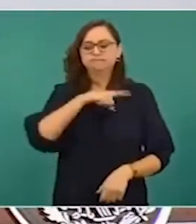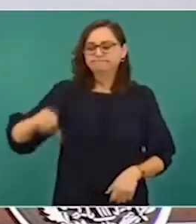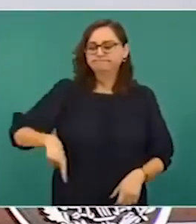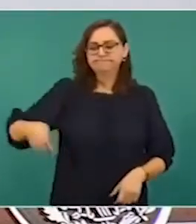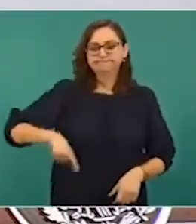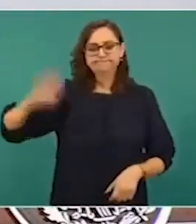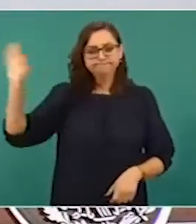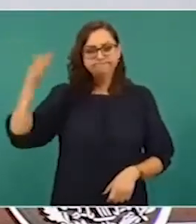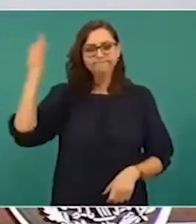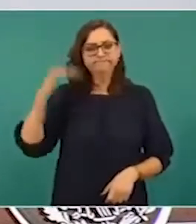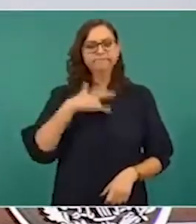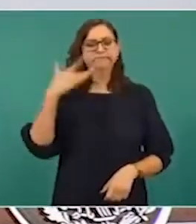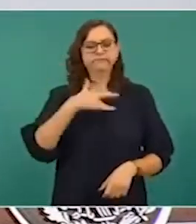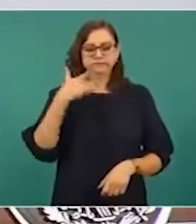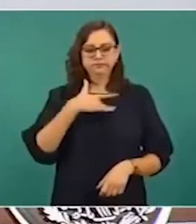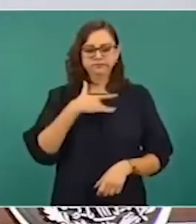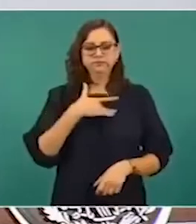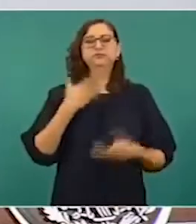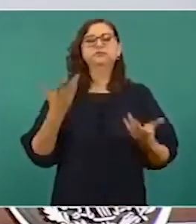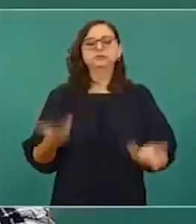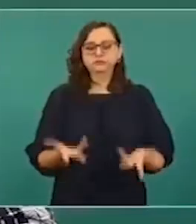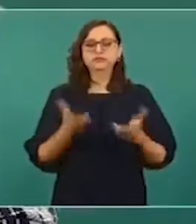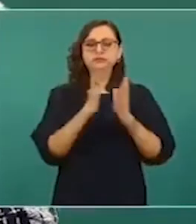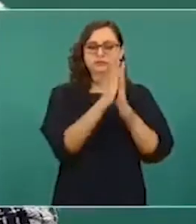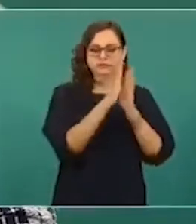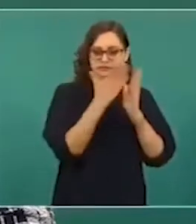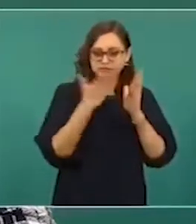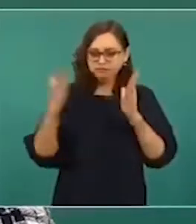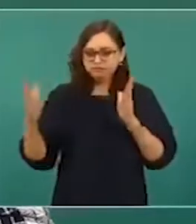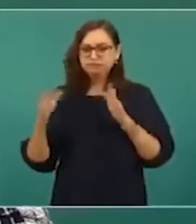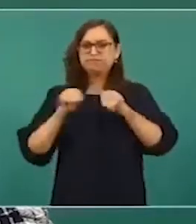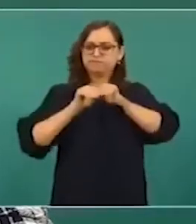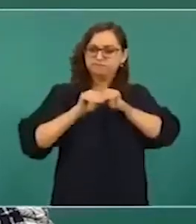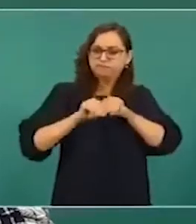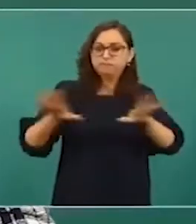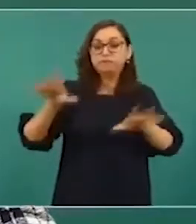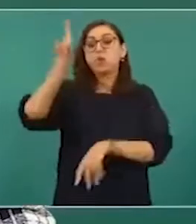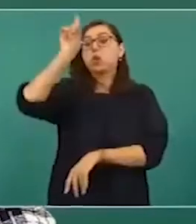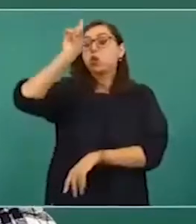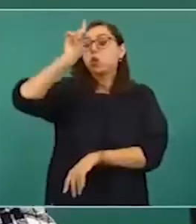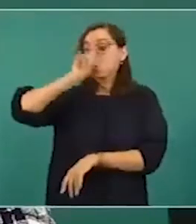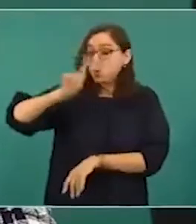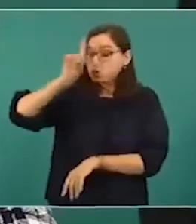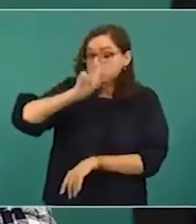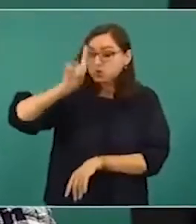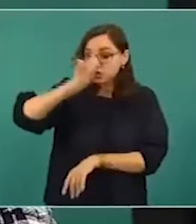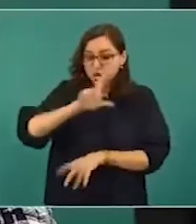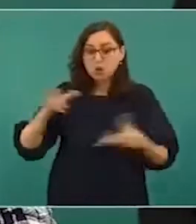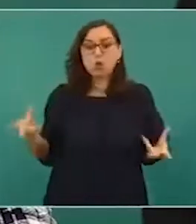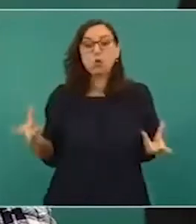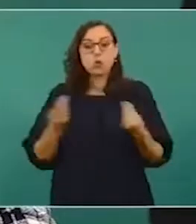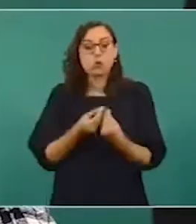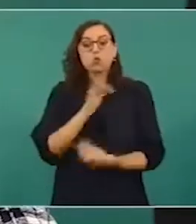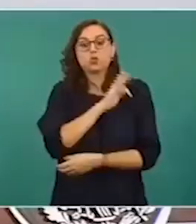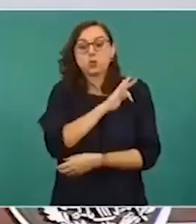hemos construido un breve decálogo de recomendaciones y acciones conjuntas